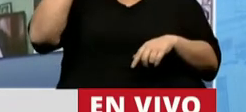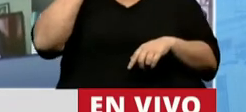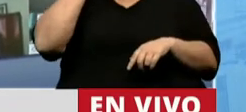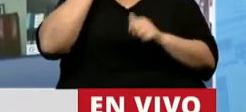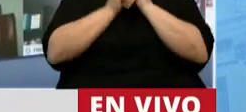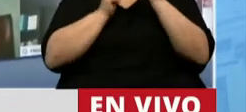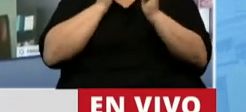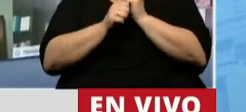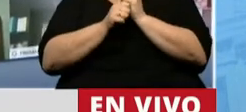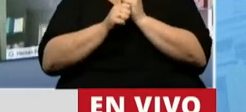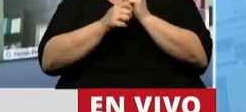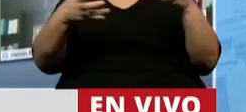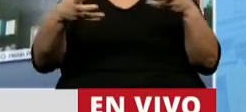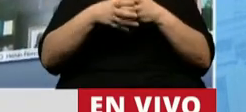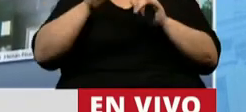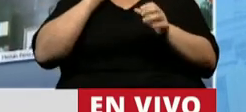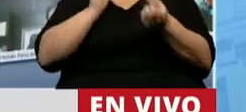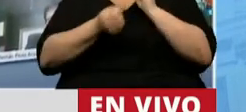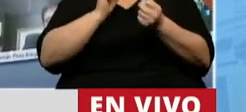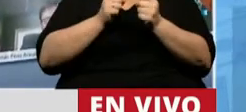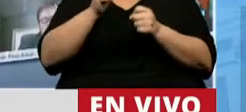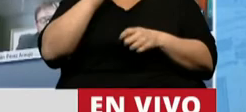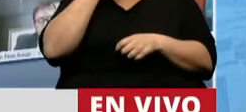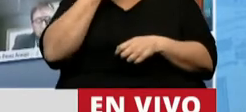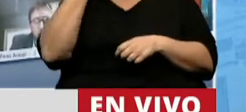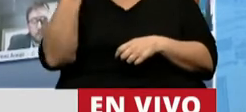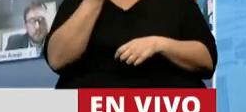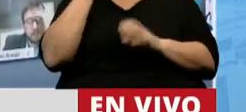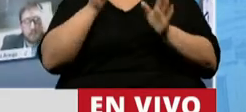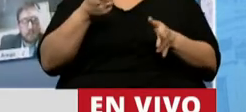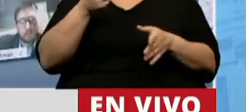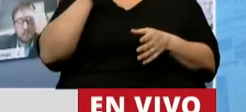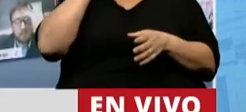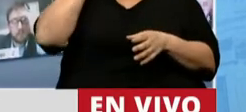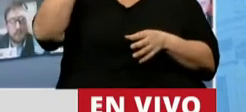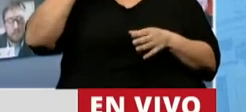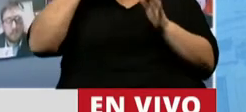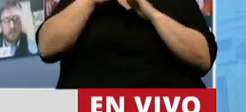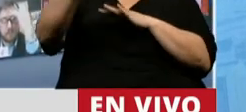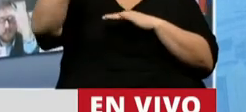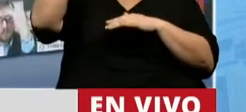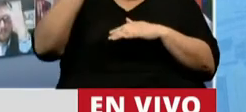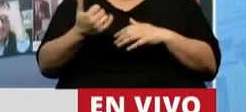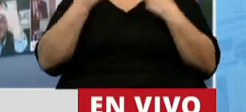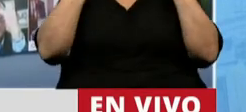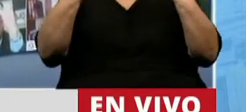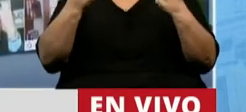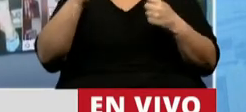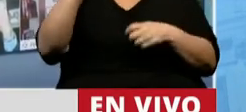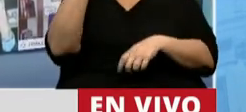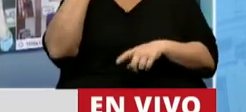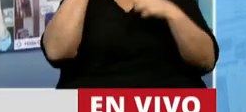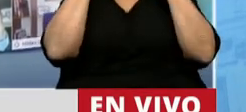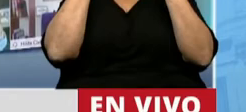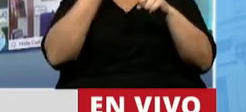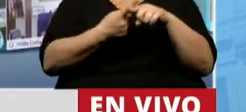parece que la historia del movimiento obrero es una historia muy rica, y en el interior profundo de nuestra Argentina tenemos héroes y mártires